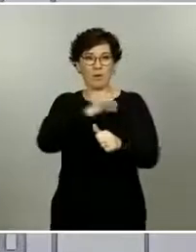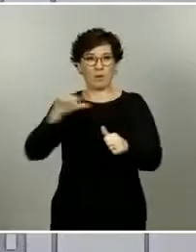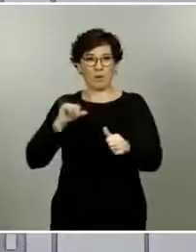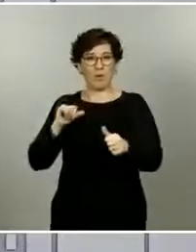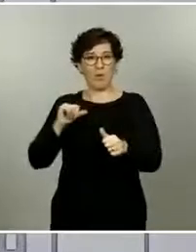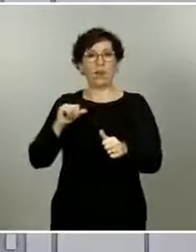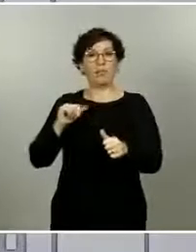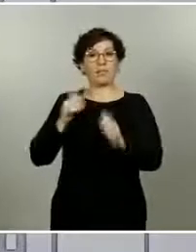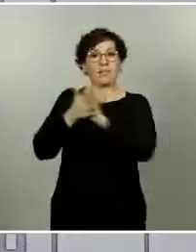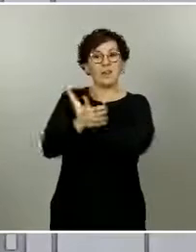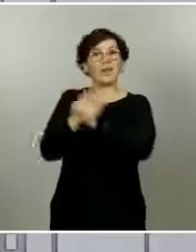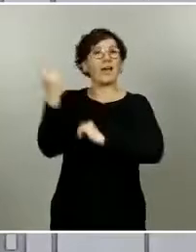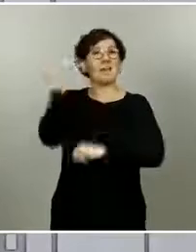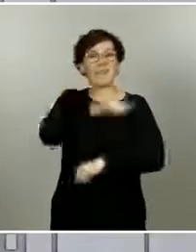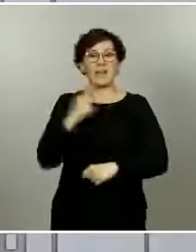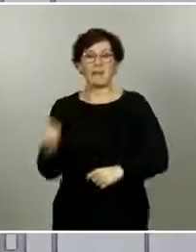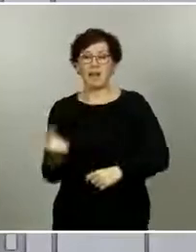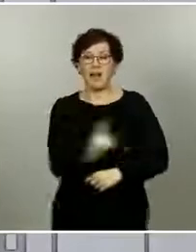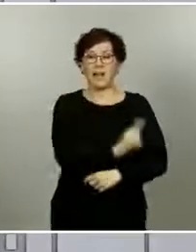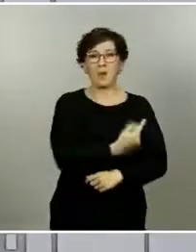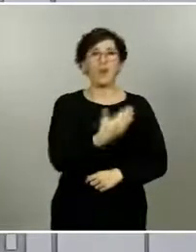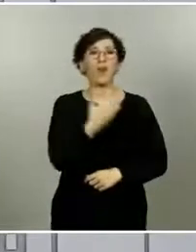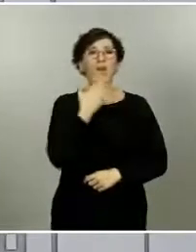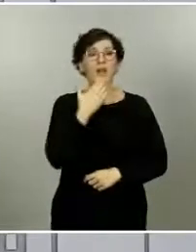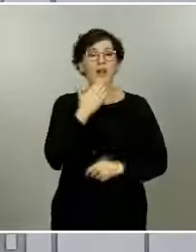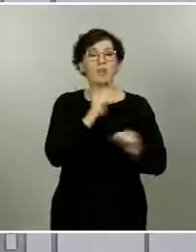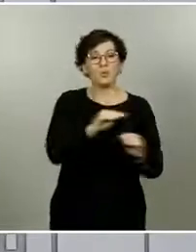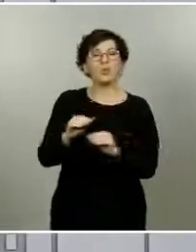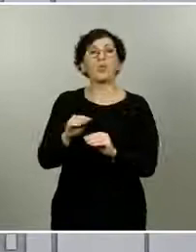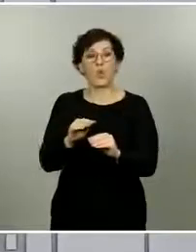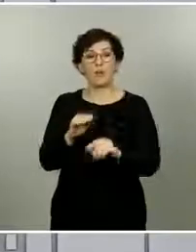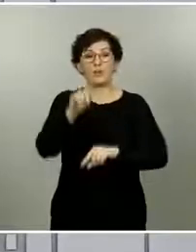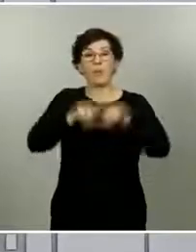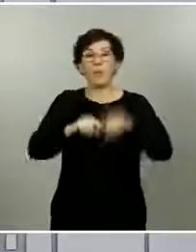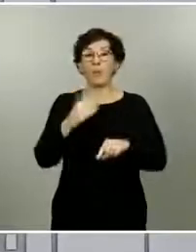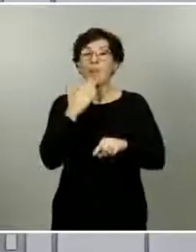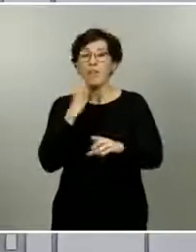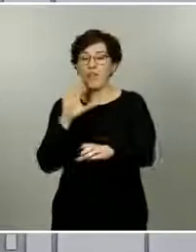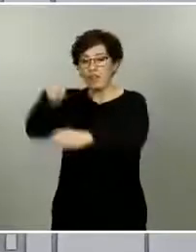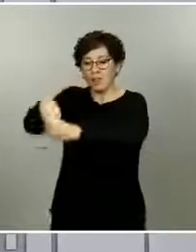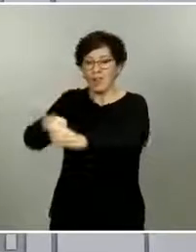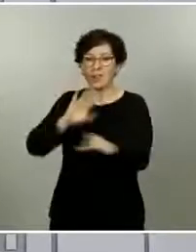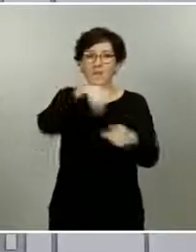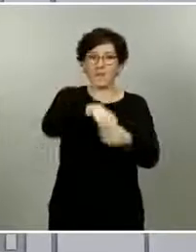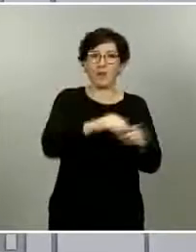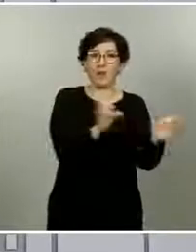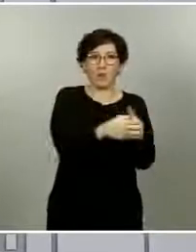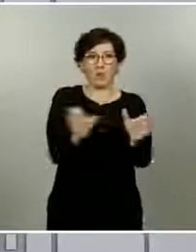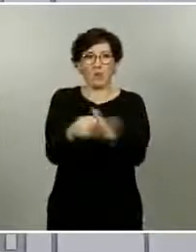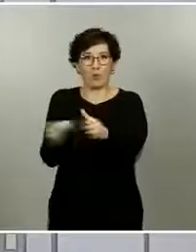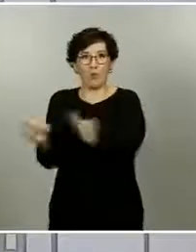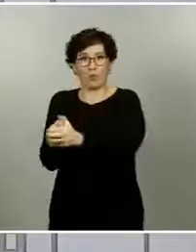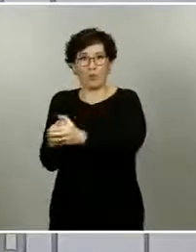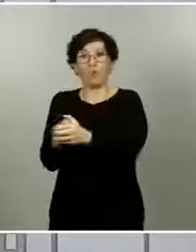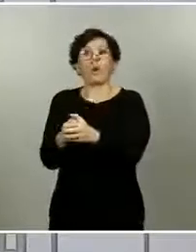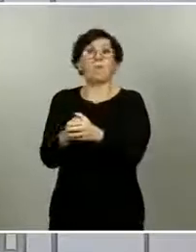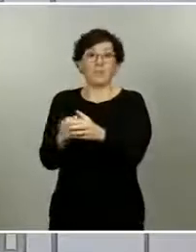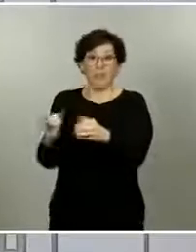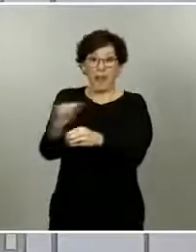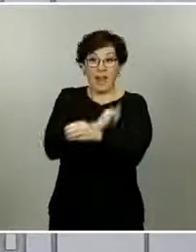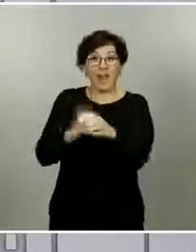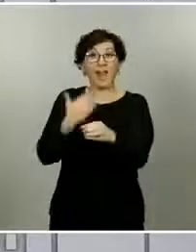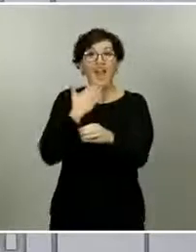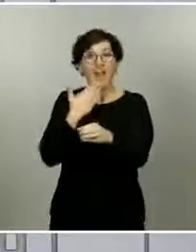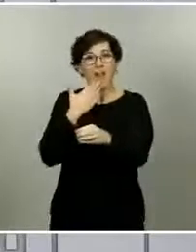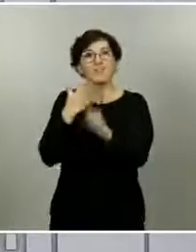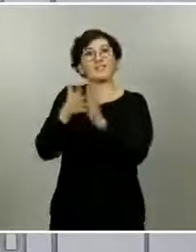de todos los casos que teníamos y, entre todos los grupos de edad, han aumentado aquellos en los que disponemos de la edad y entre ellos los